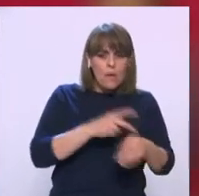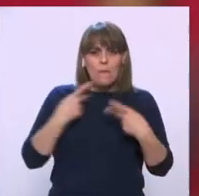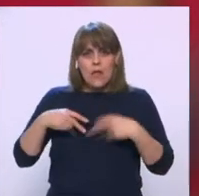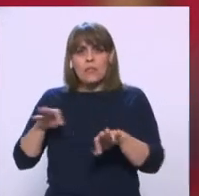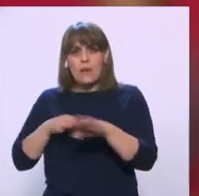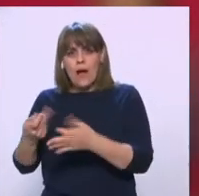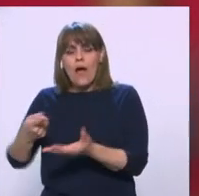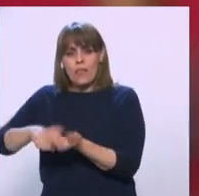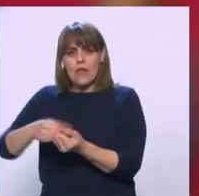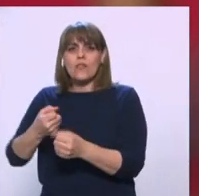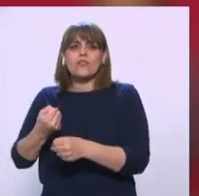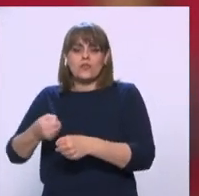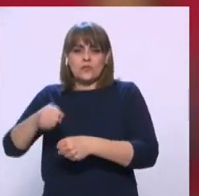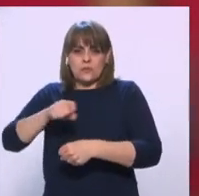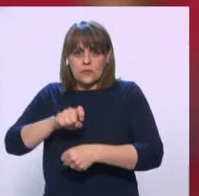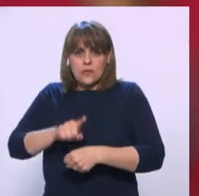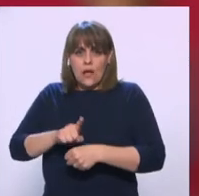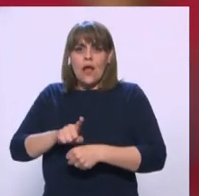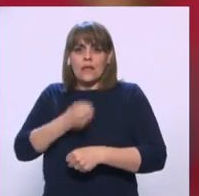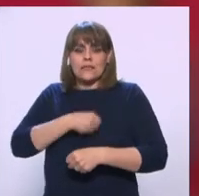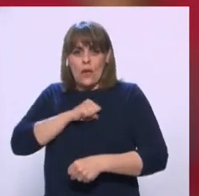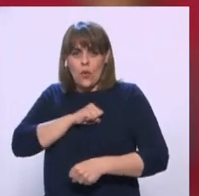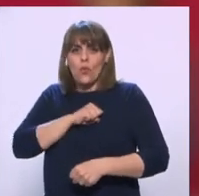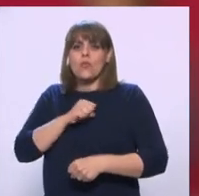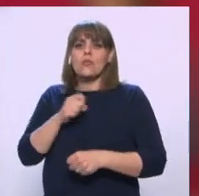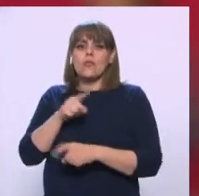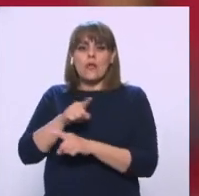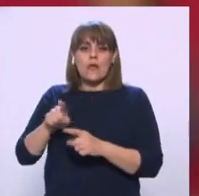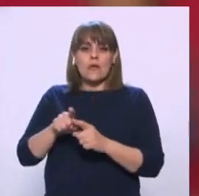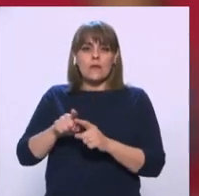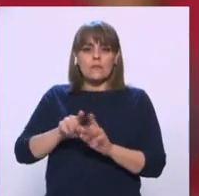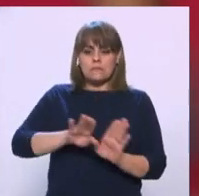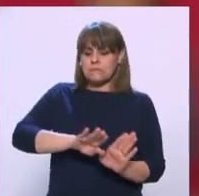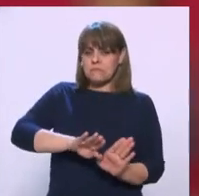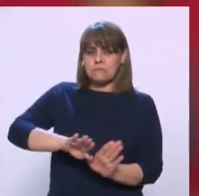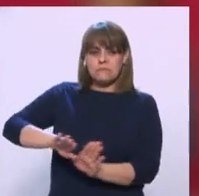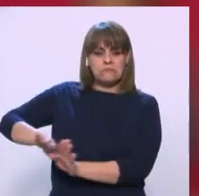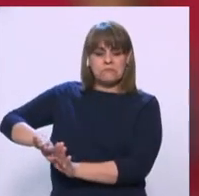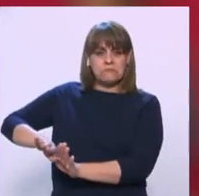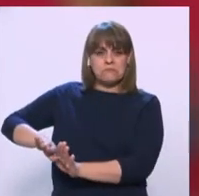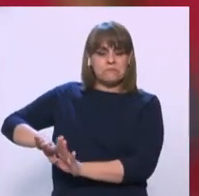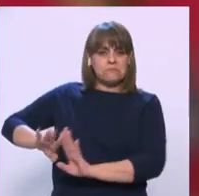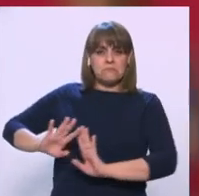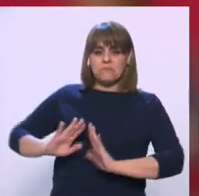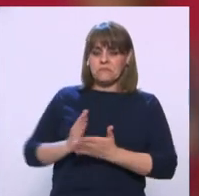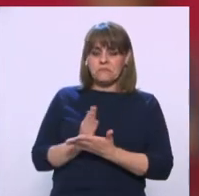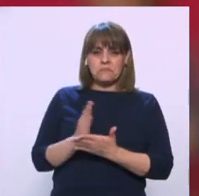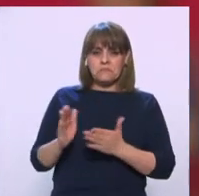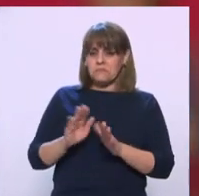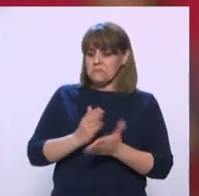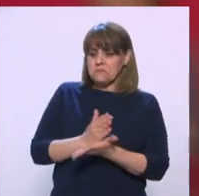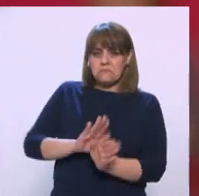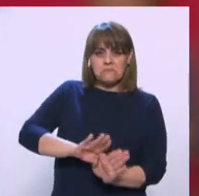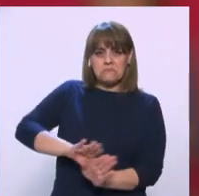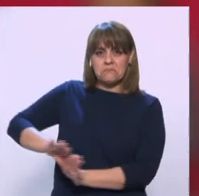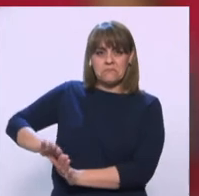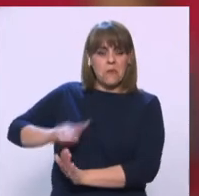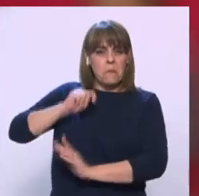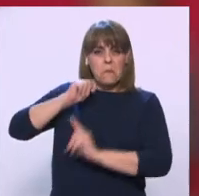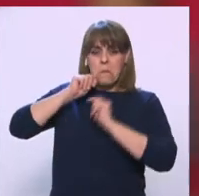hacen a un lado esas diferencias y